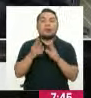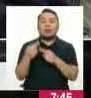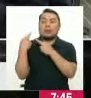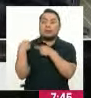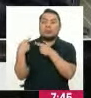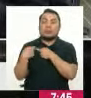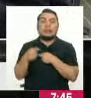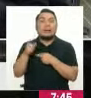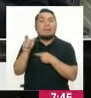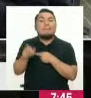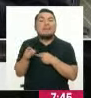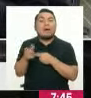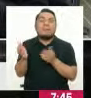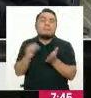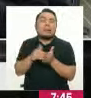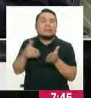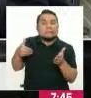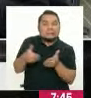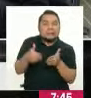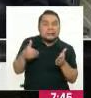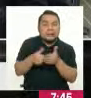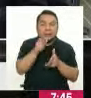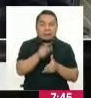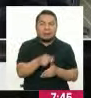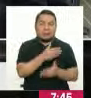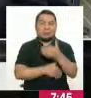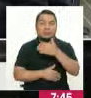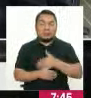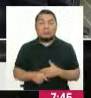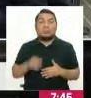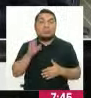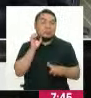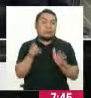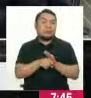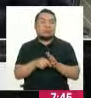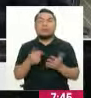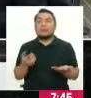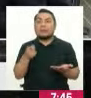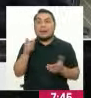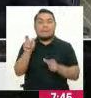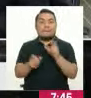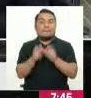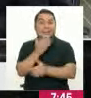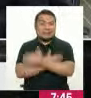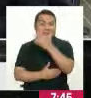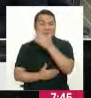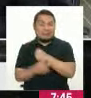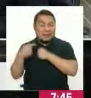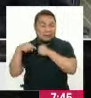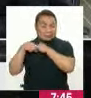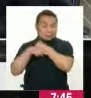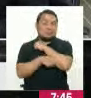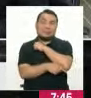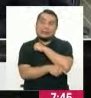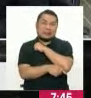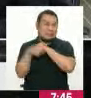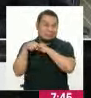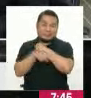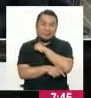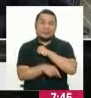persona más cercana, porque generalmente en estos casos, porque estamos hablando de personas con discapacidad severa,